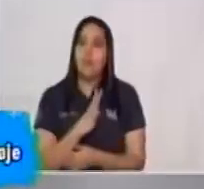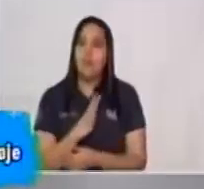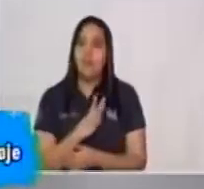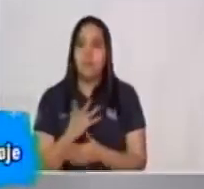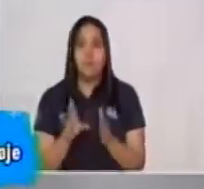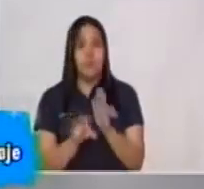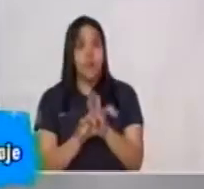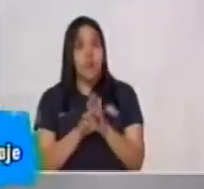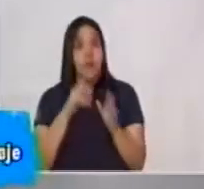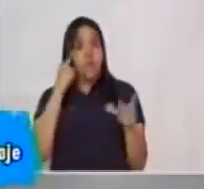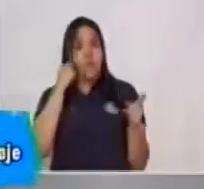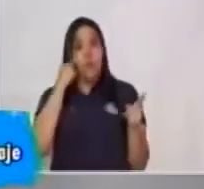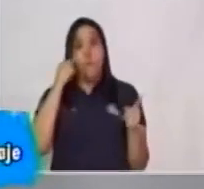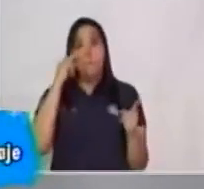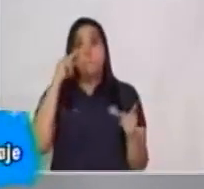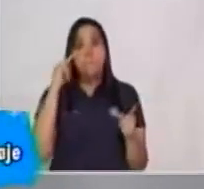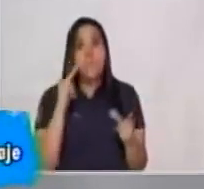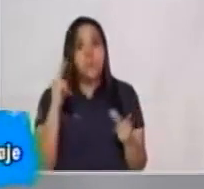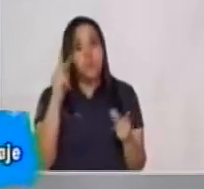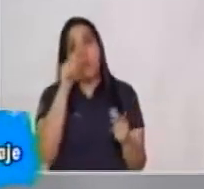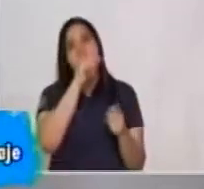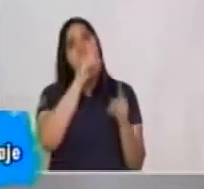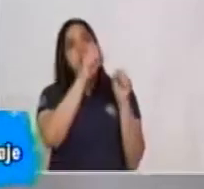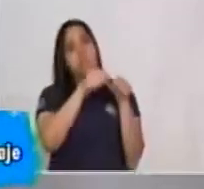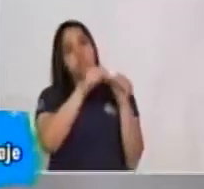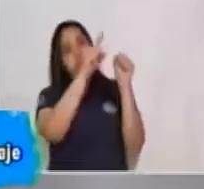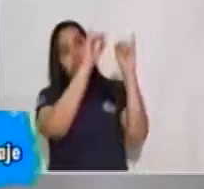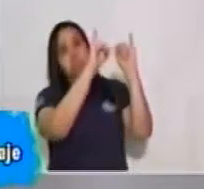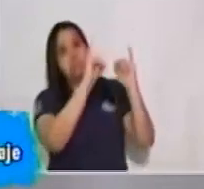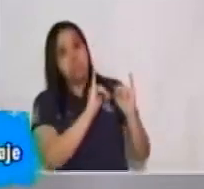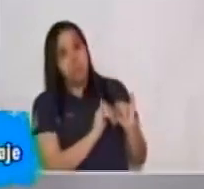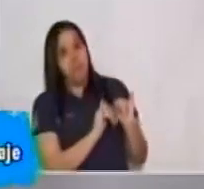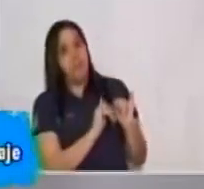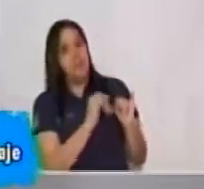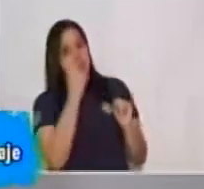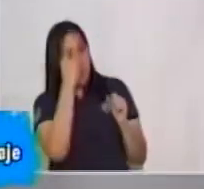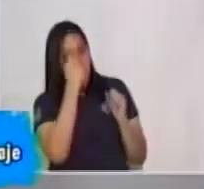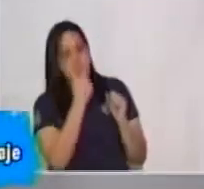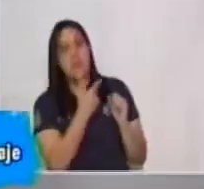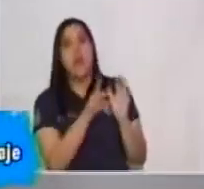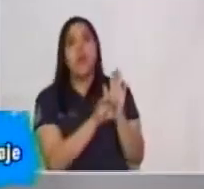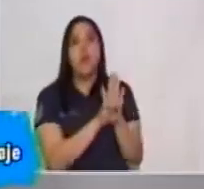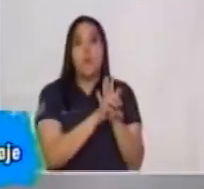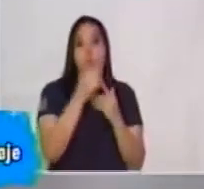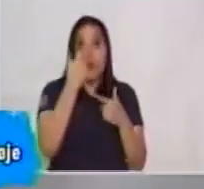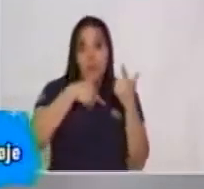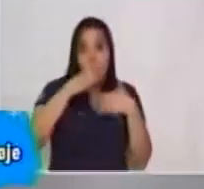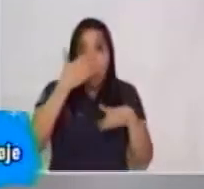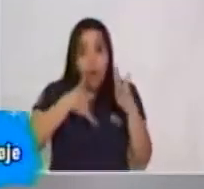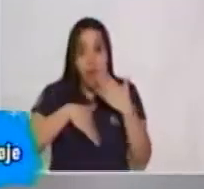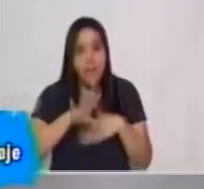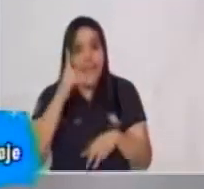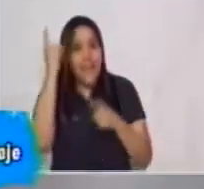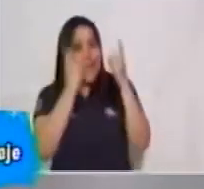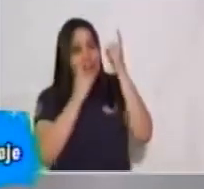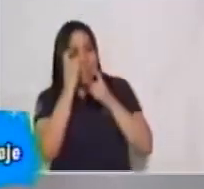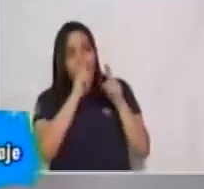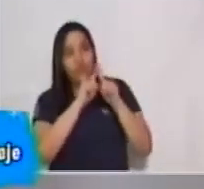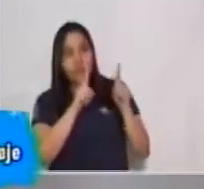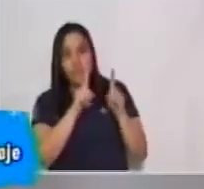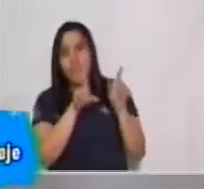Visual, por ejemplo, acá utilicé algunas imágenes para que entendieras. Gestos, así como Lourdes que está interpretando.